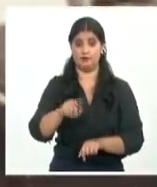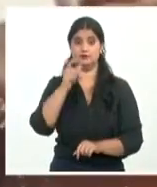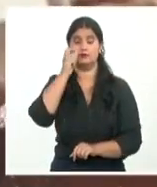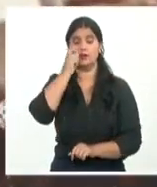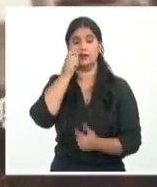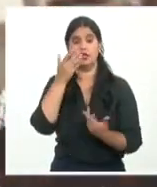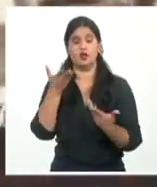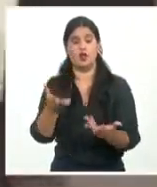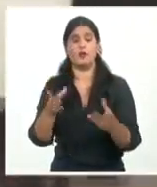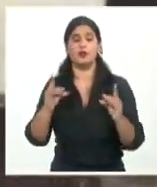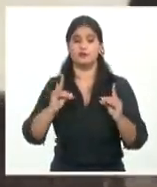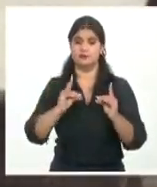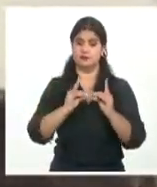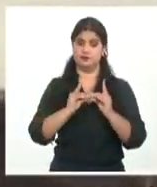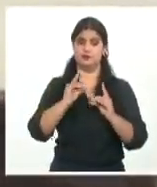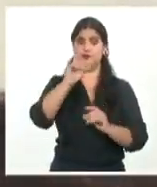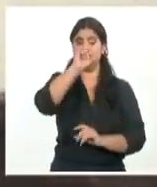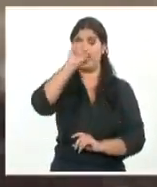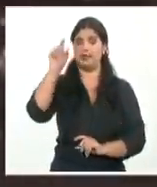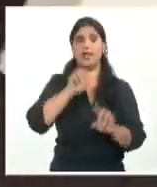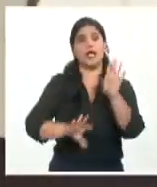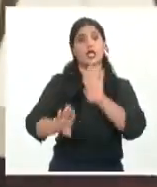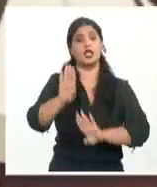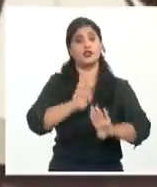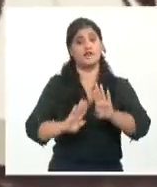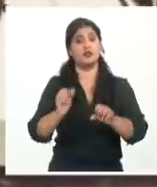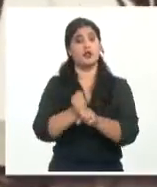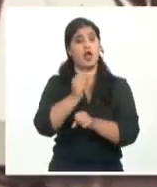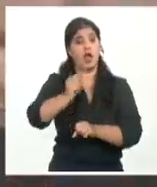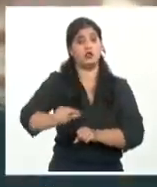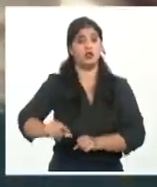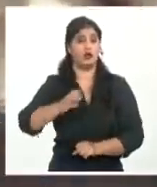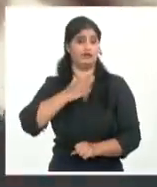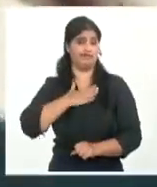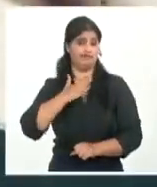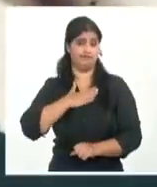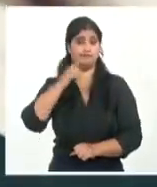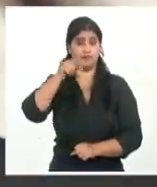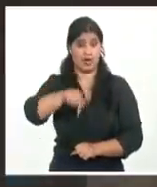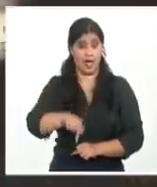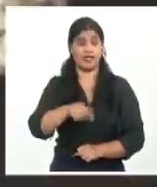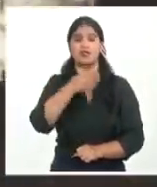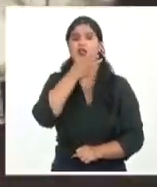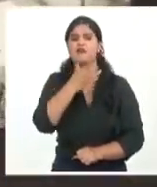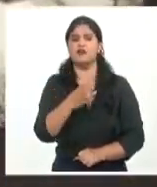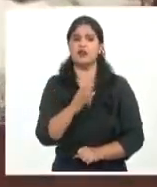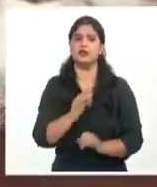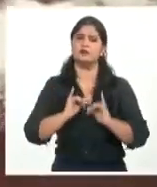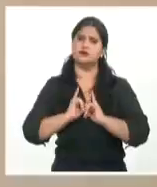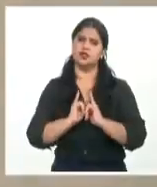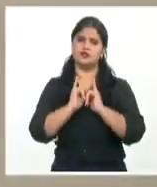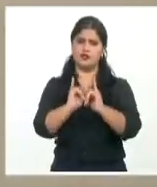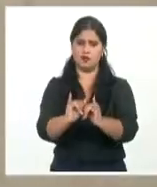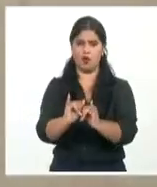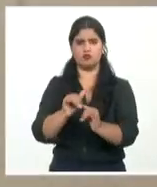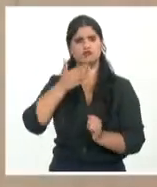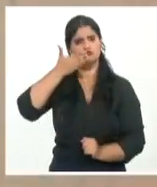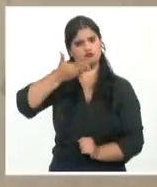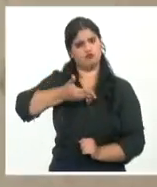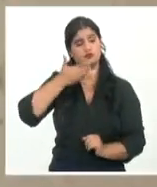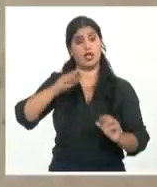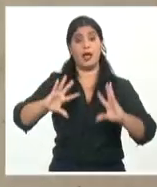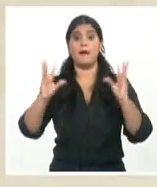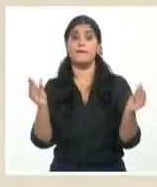defensor del proletariado, el líder histórico de la Revolución, Fidel Castro, expresó fue para todos los